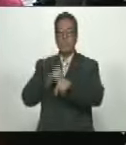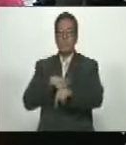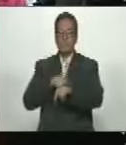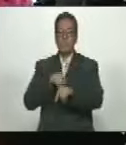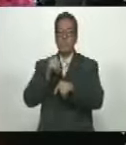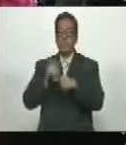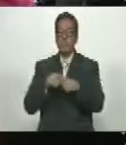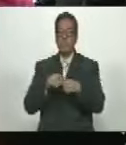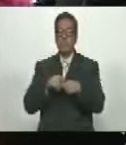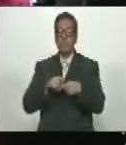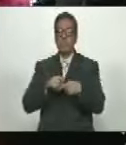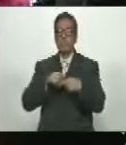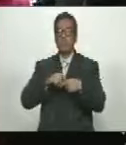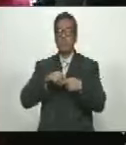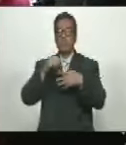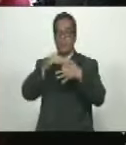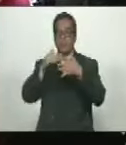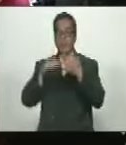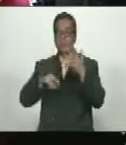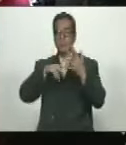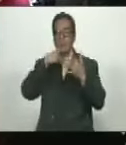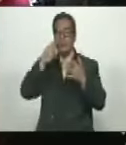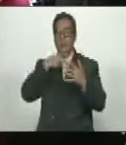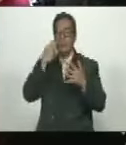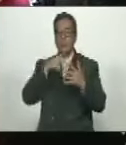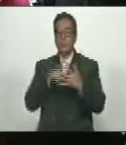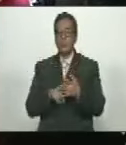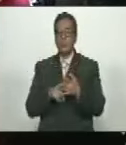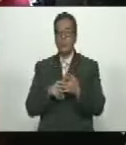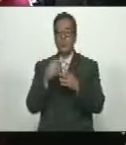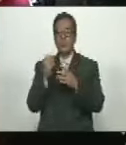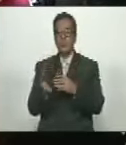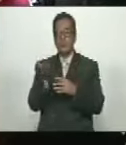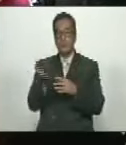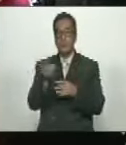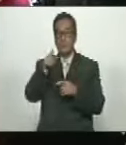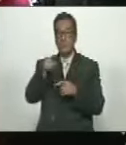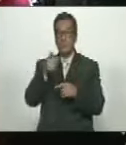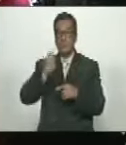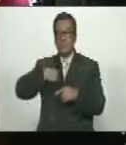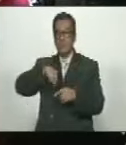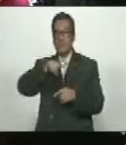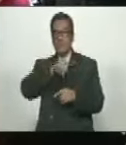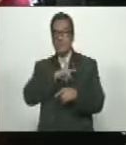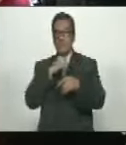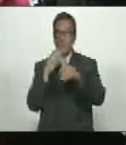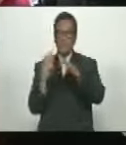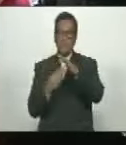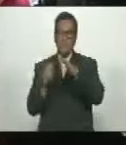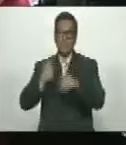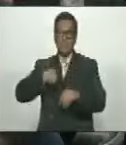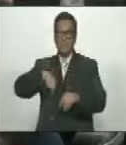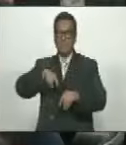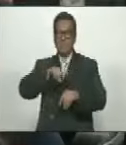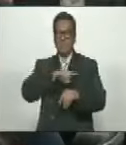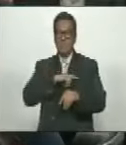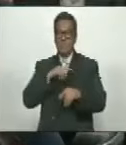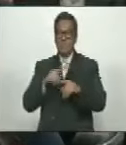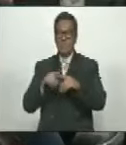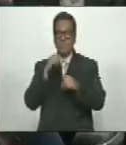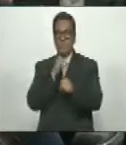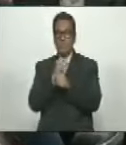de las posiciones políticas y de los fundamentos ideológicos que nos soportan a cada uno de nosotros en nuestro